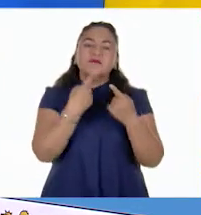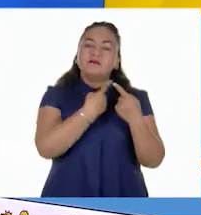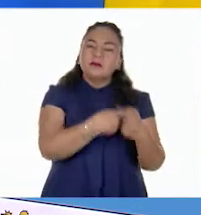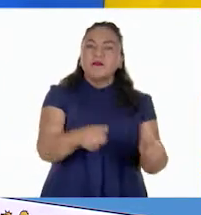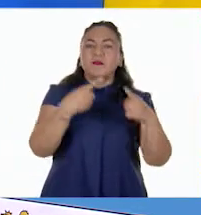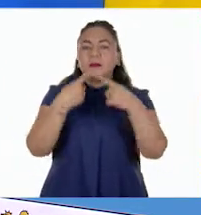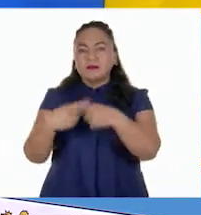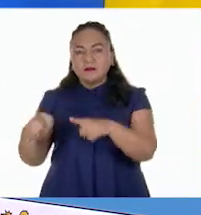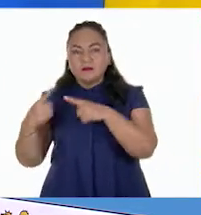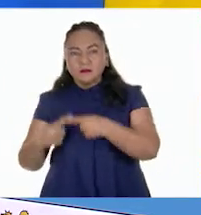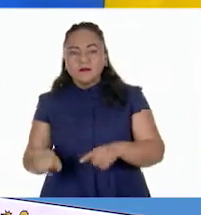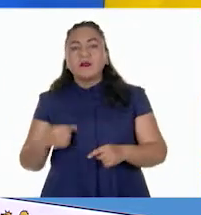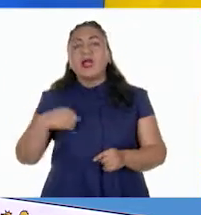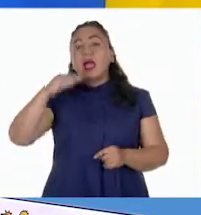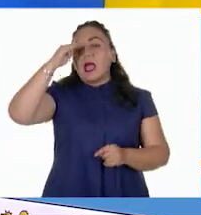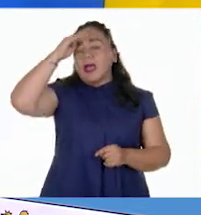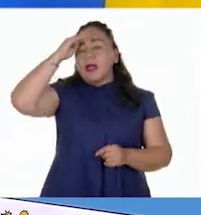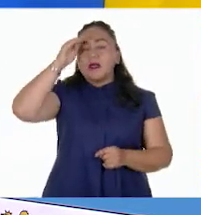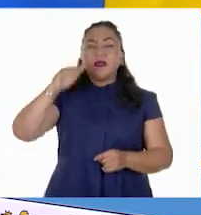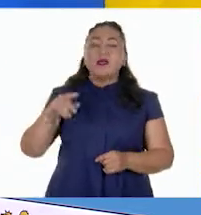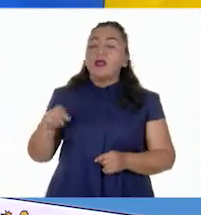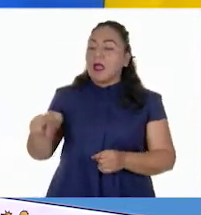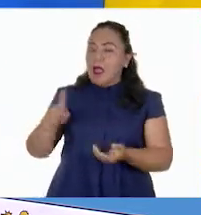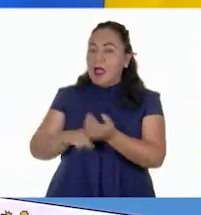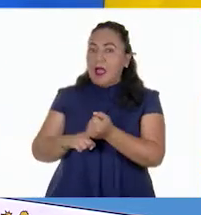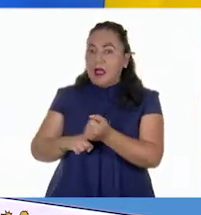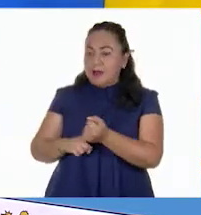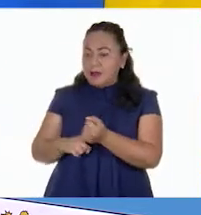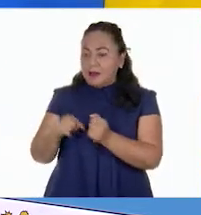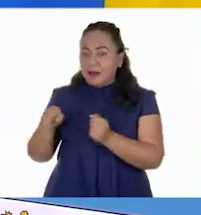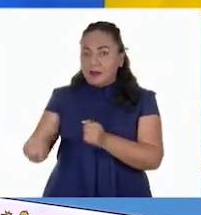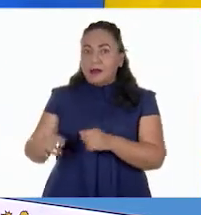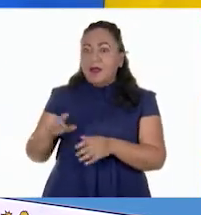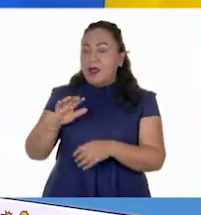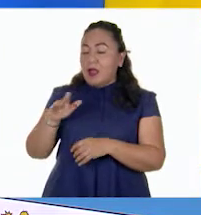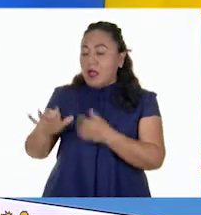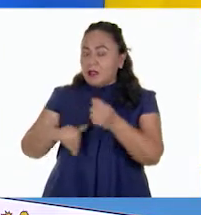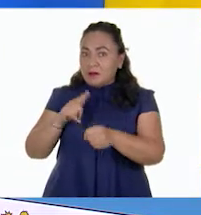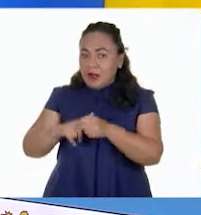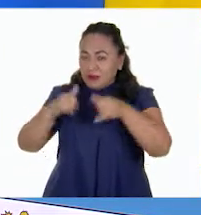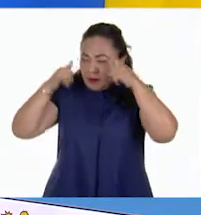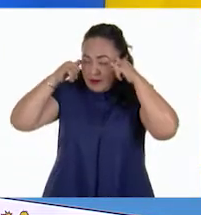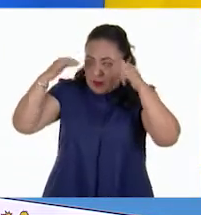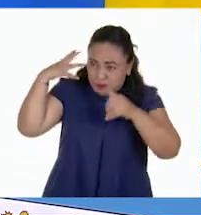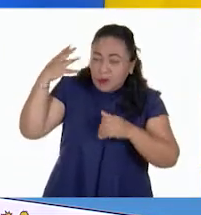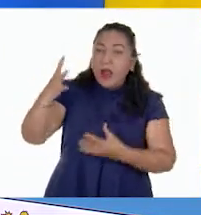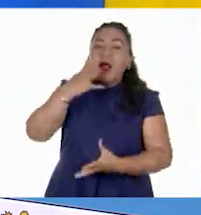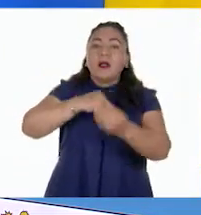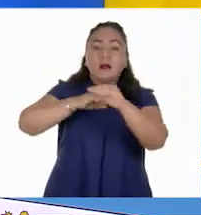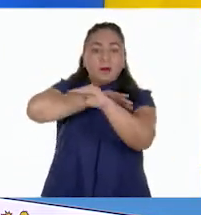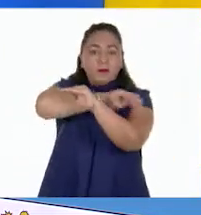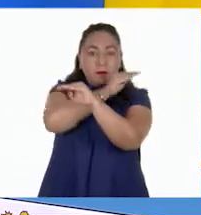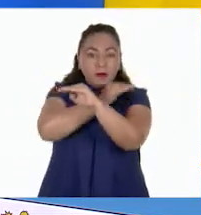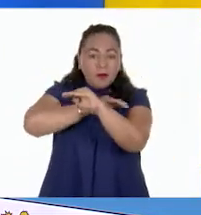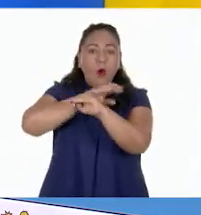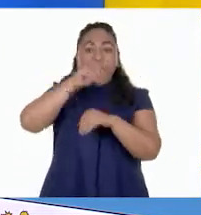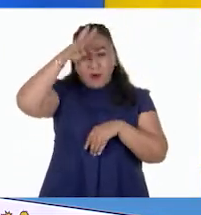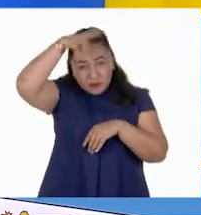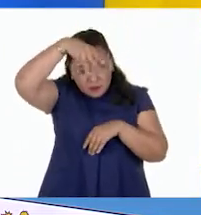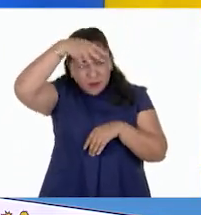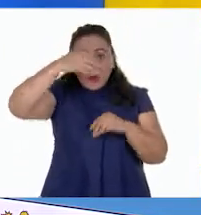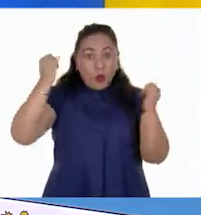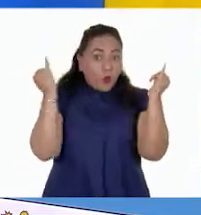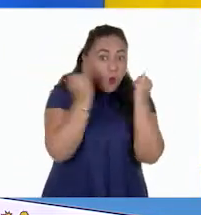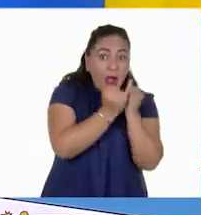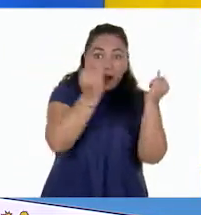Así que, no es lo mismo buscar un lugar en donde puede realizarse la ganadería de búfalos que de los camellos o jacks. Entonces,